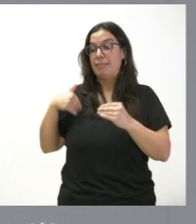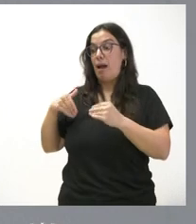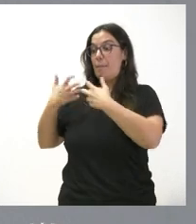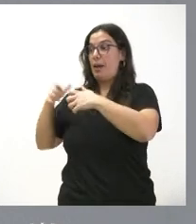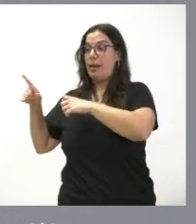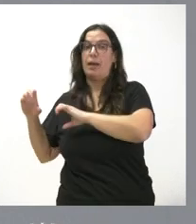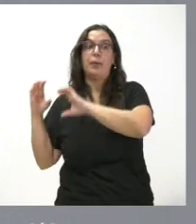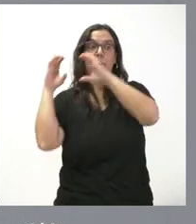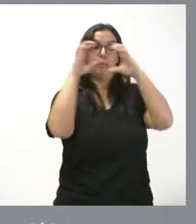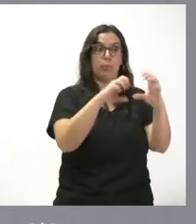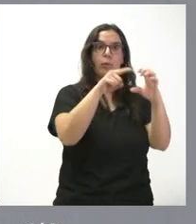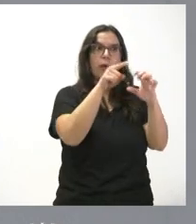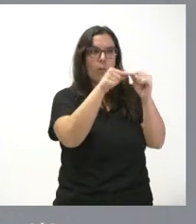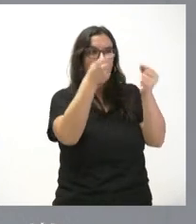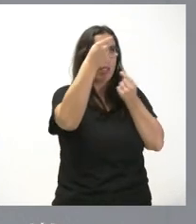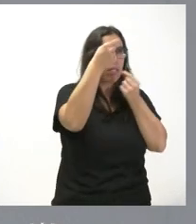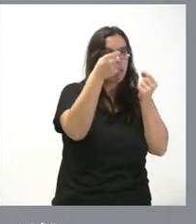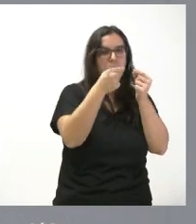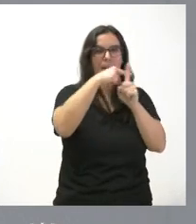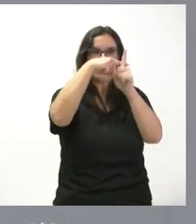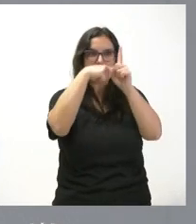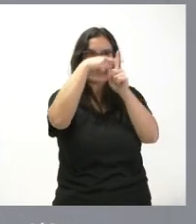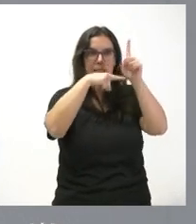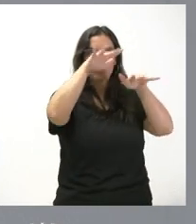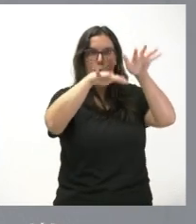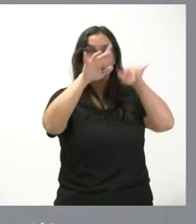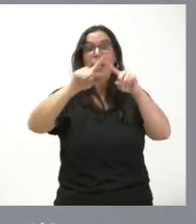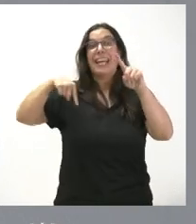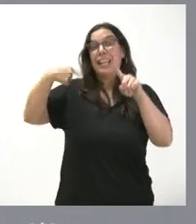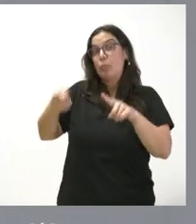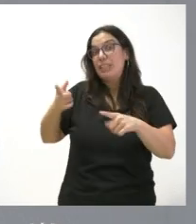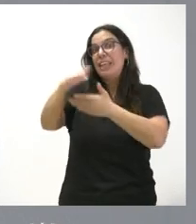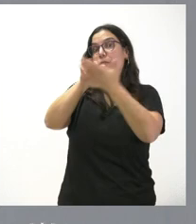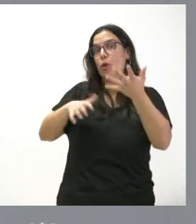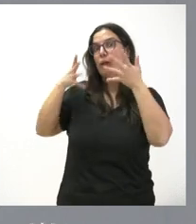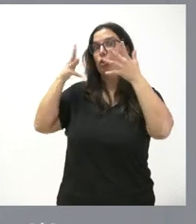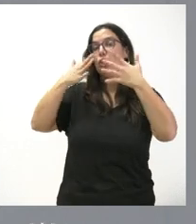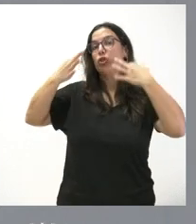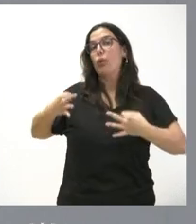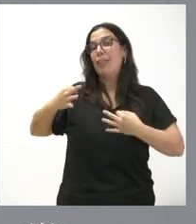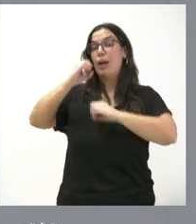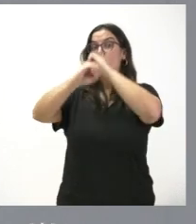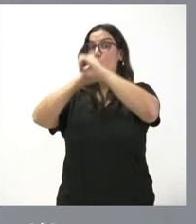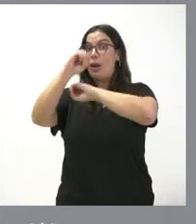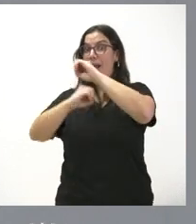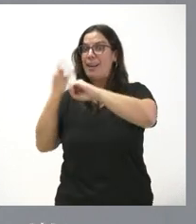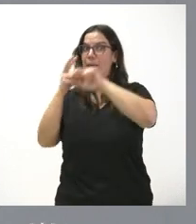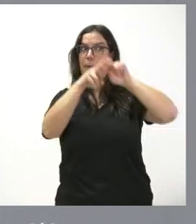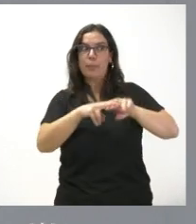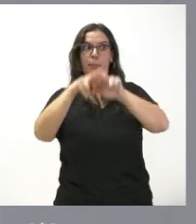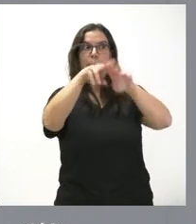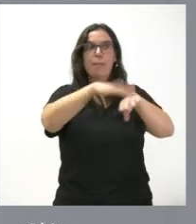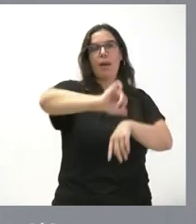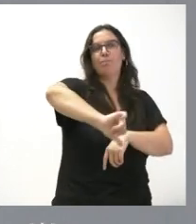calibramiento y finalmente pues un informe del consejo de seguridad nuclear que requiere también pues un cierto